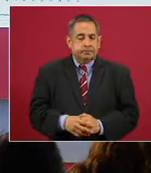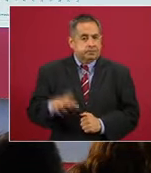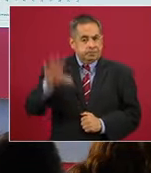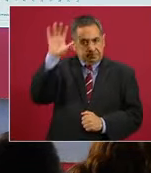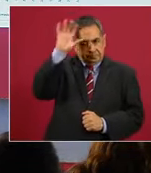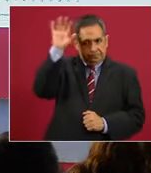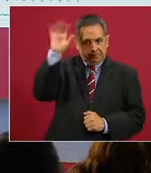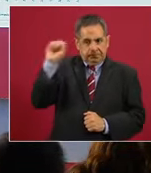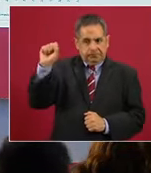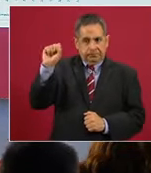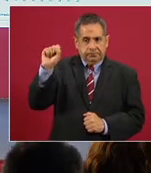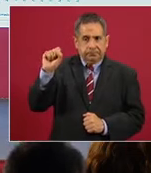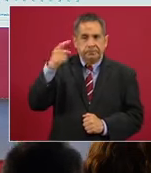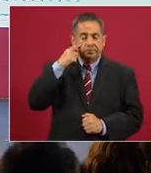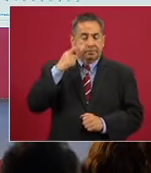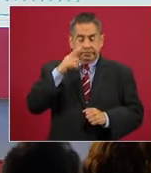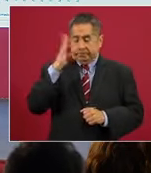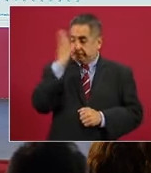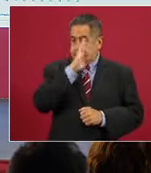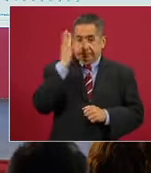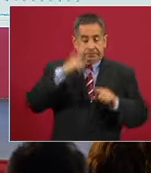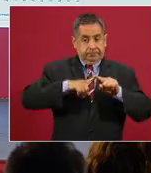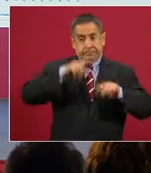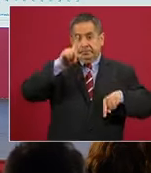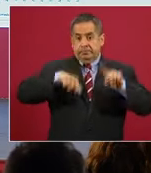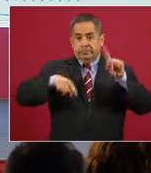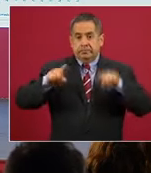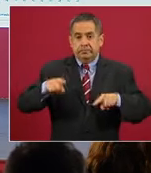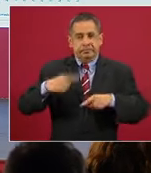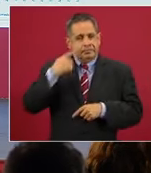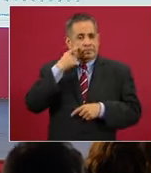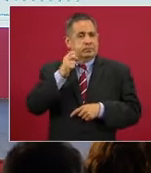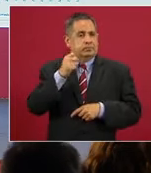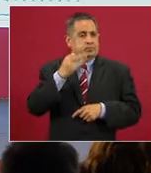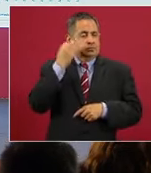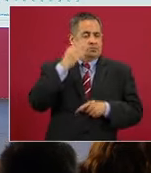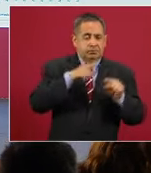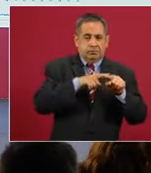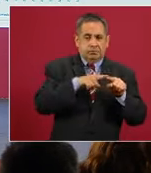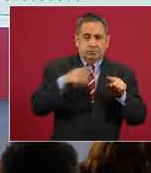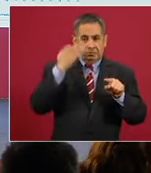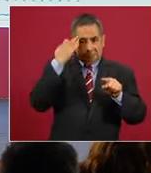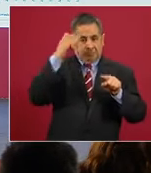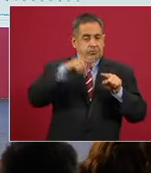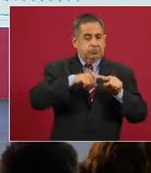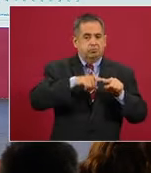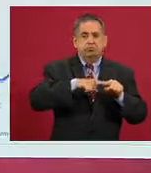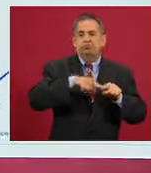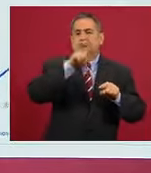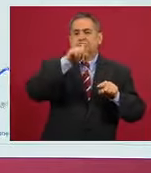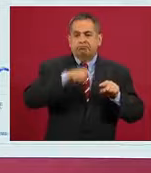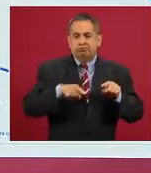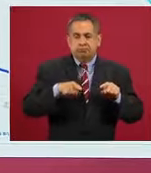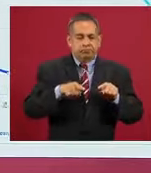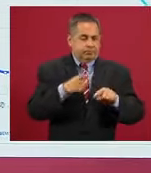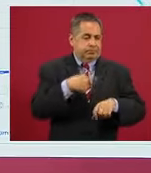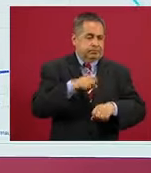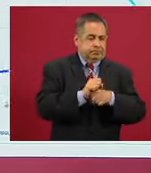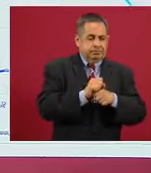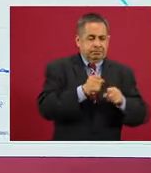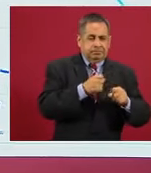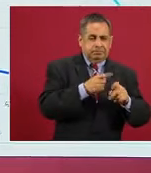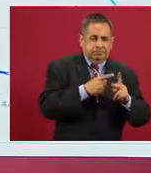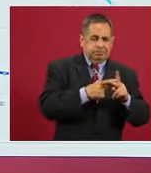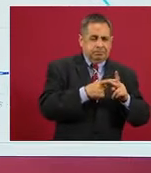Morelos, vean ustedes las grandes variaciones, prácticamente tuvo dos periodos epidémicos, este inicial entre el inicio de la